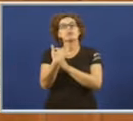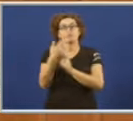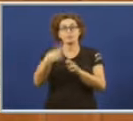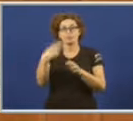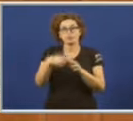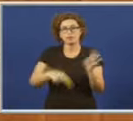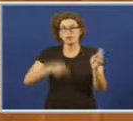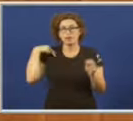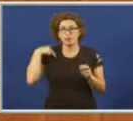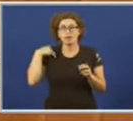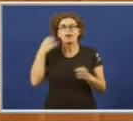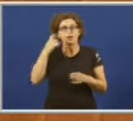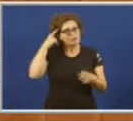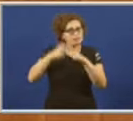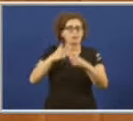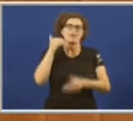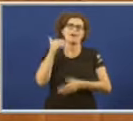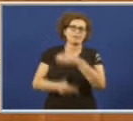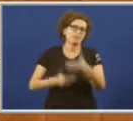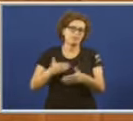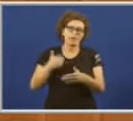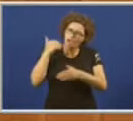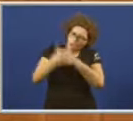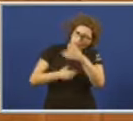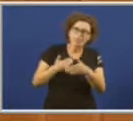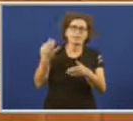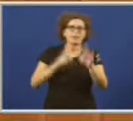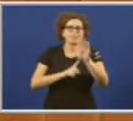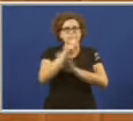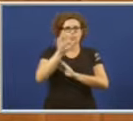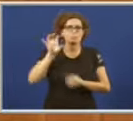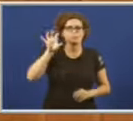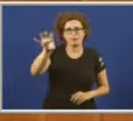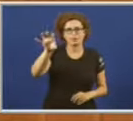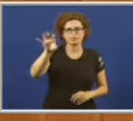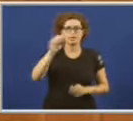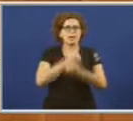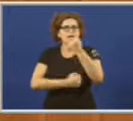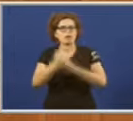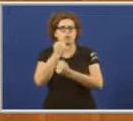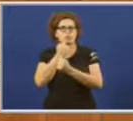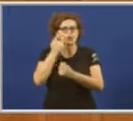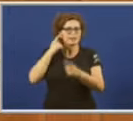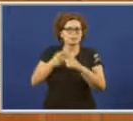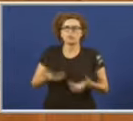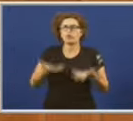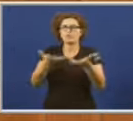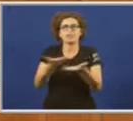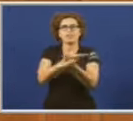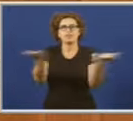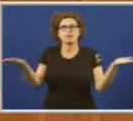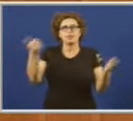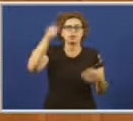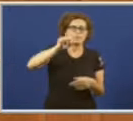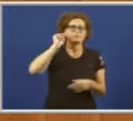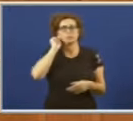política xeral, avanzar. Avanzar no desenvolvemento do país, nunha economía posta ao servicio das traballadoras